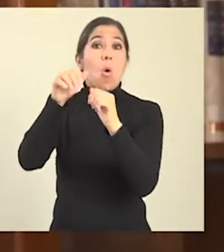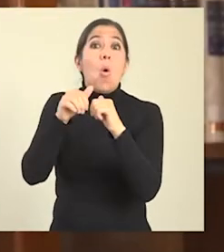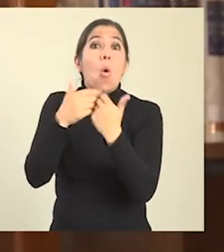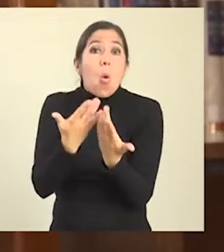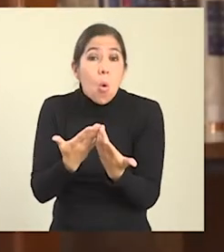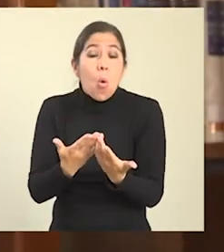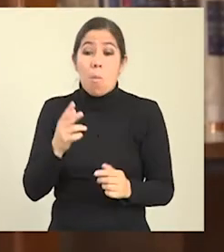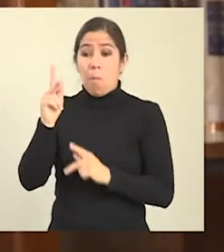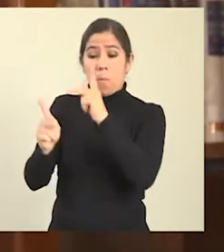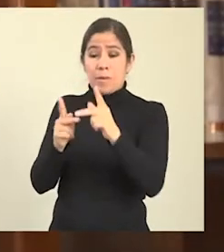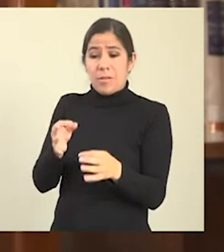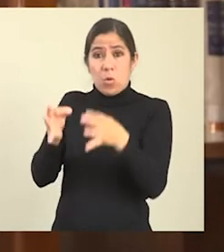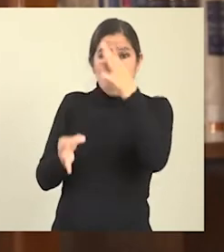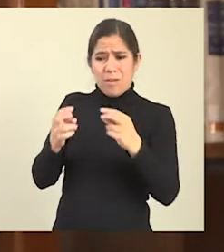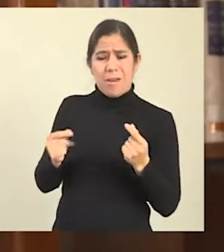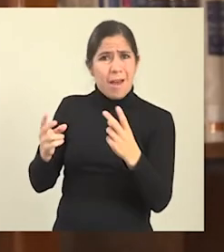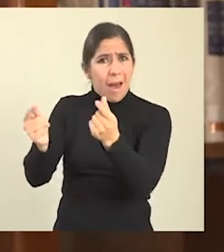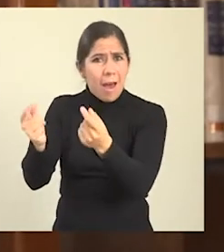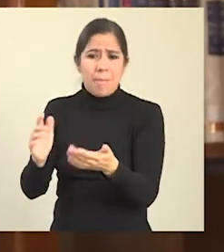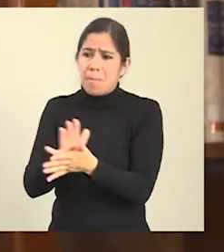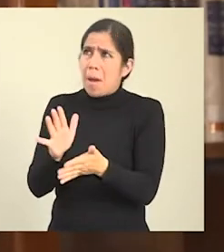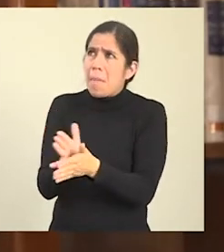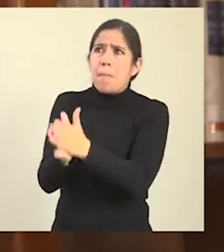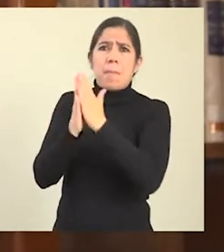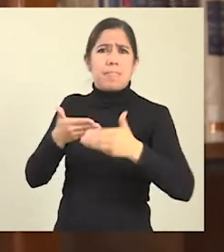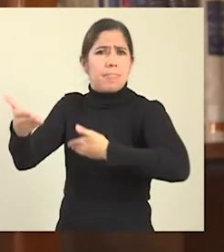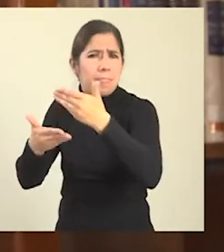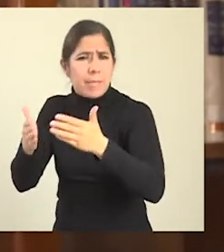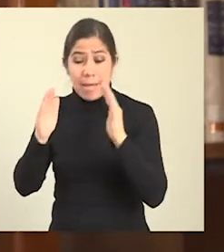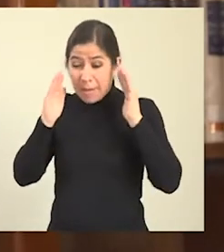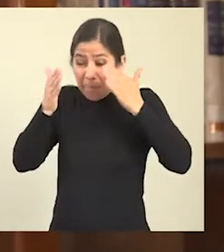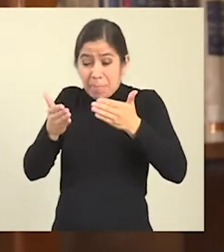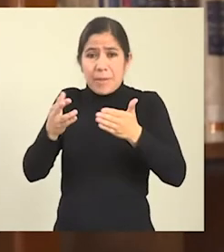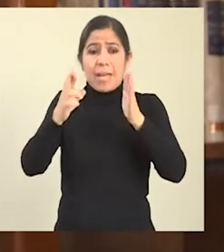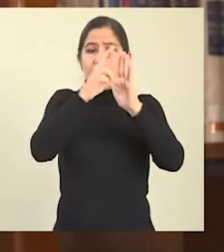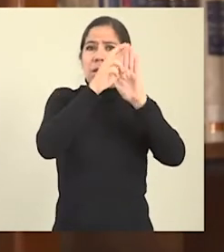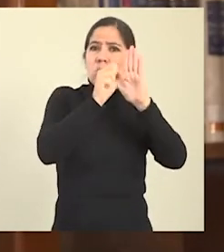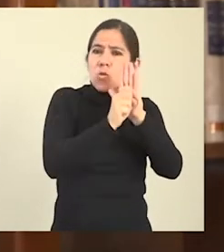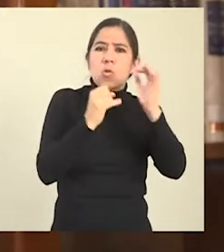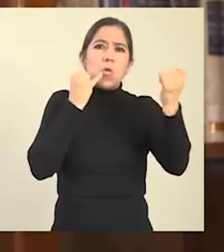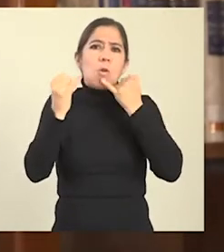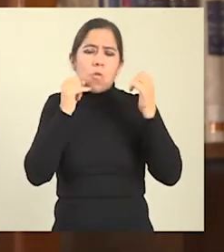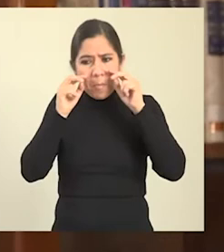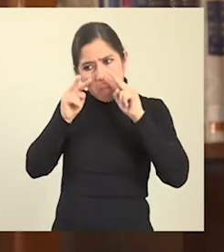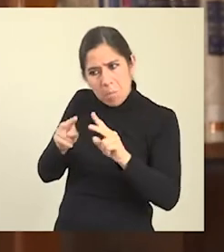para la celeridad procesal de las medidas cautelares y el trámite de peticiones, con un enfoque especial en el seguimiento de resoluciones e